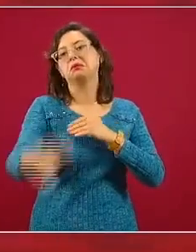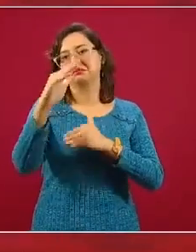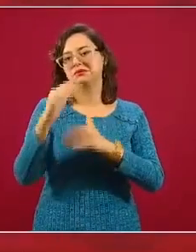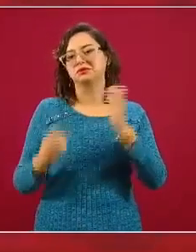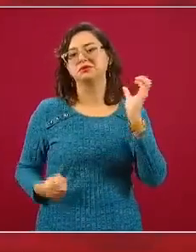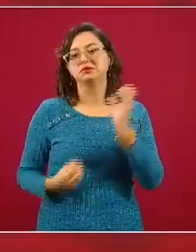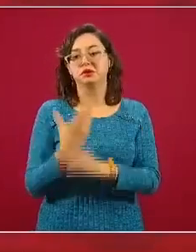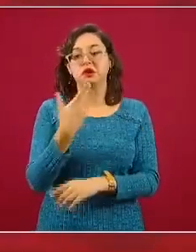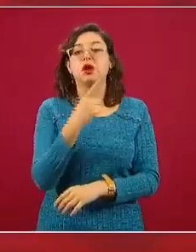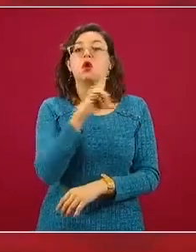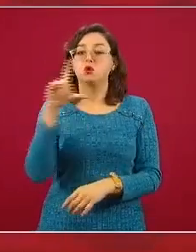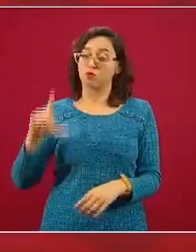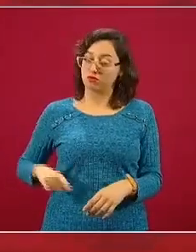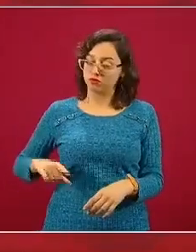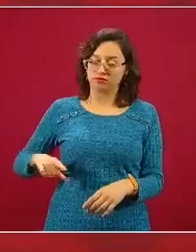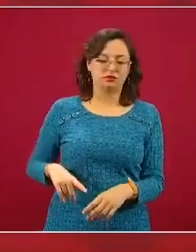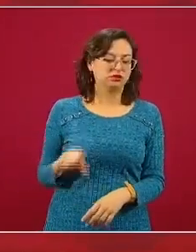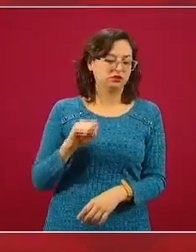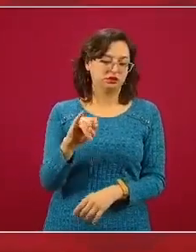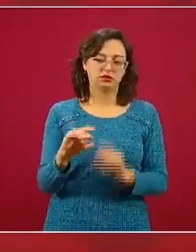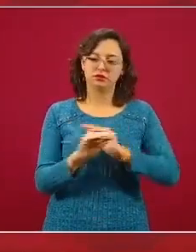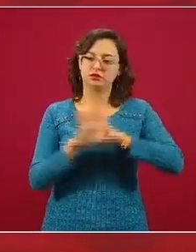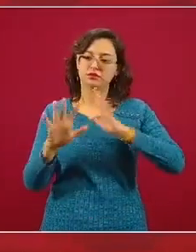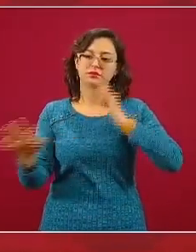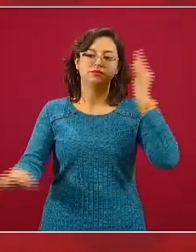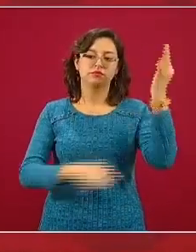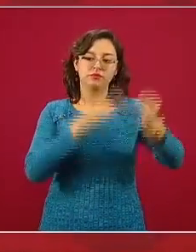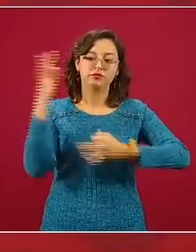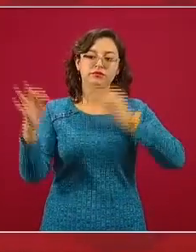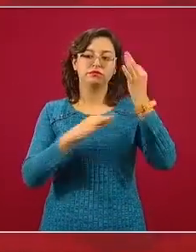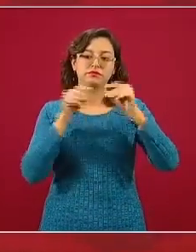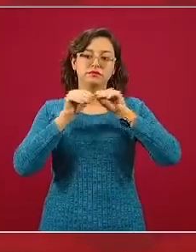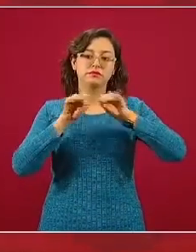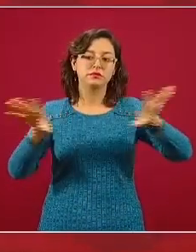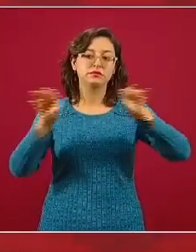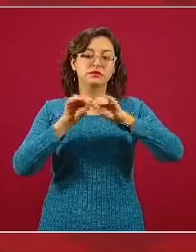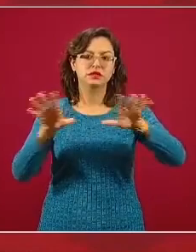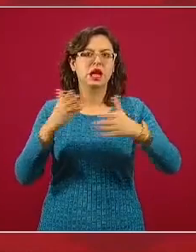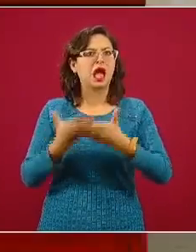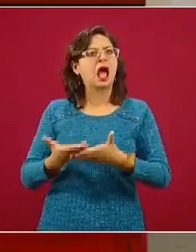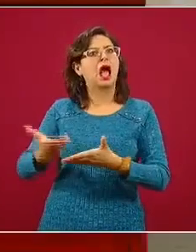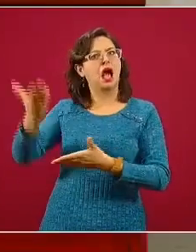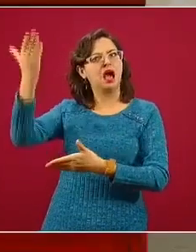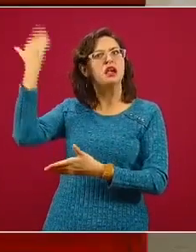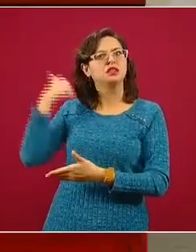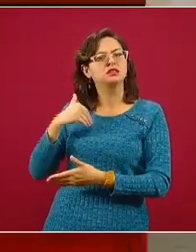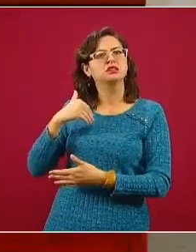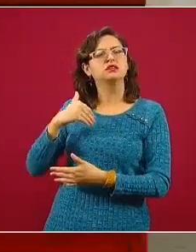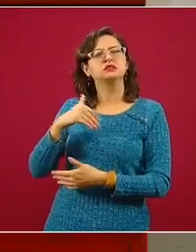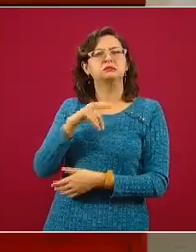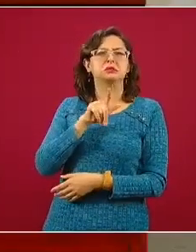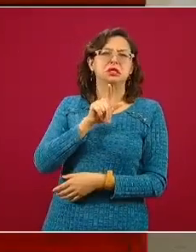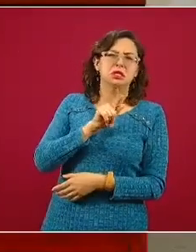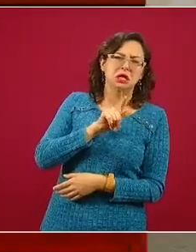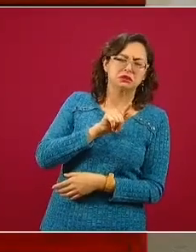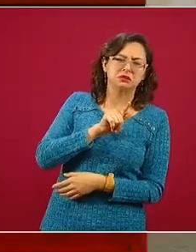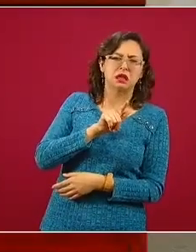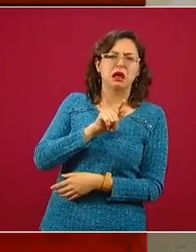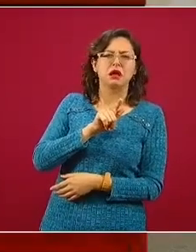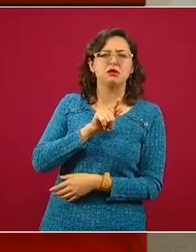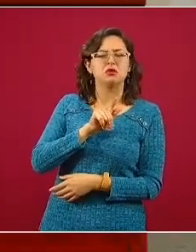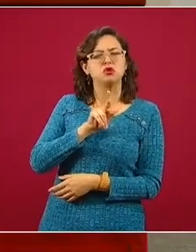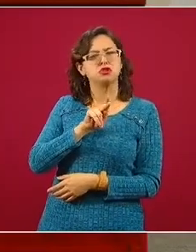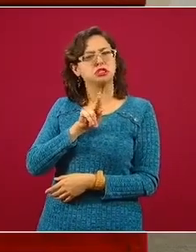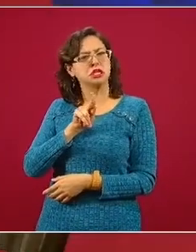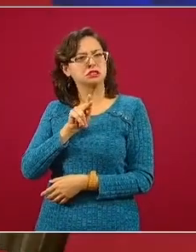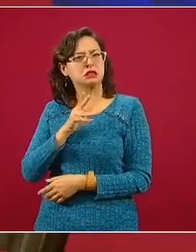campañas de promoción de la salud que se han perdido en muchos años. Antes eran quizá en los años 70 y principios